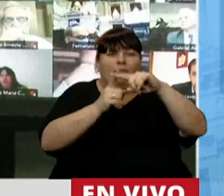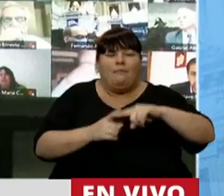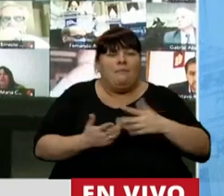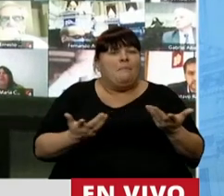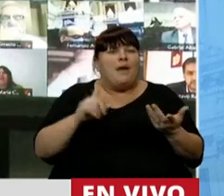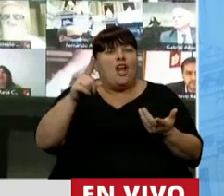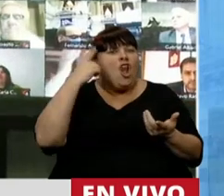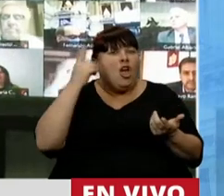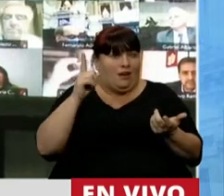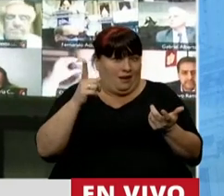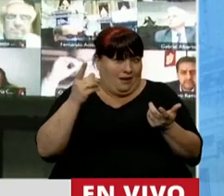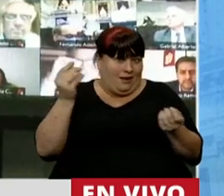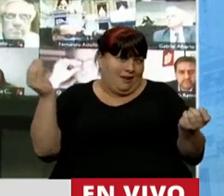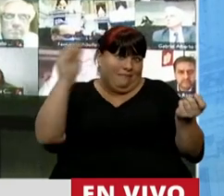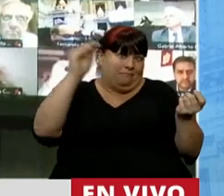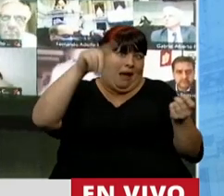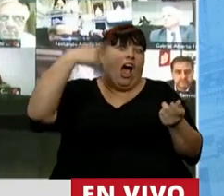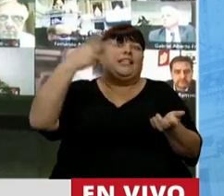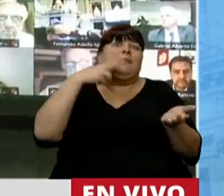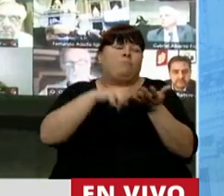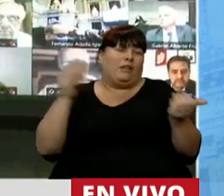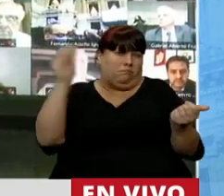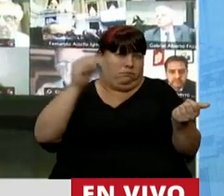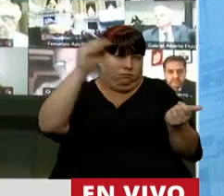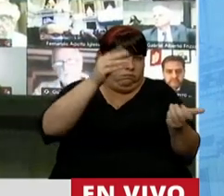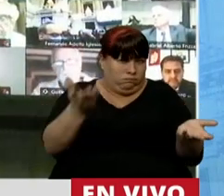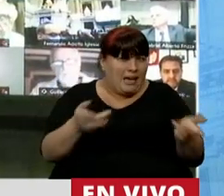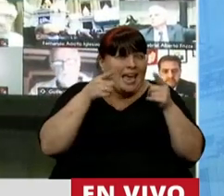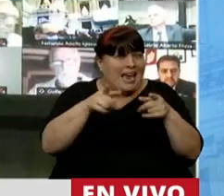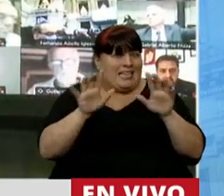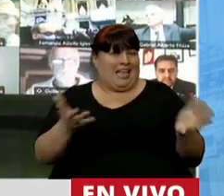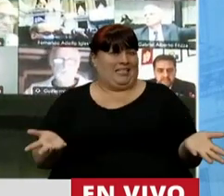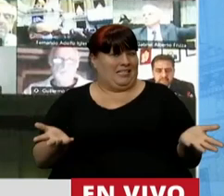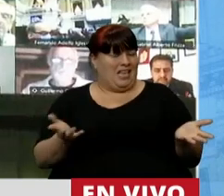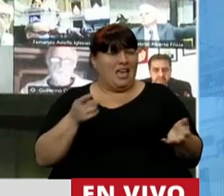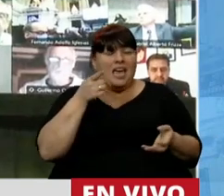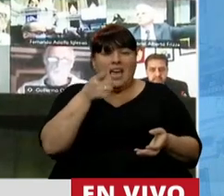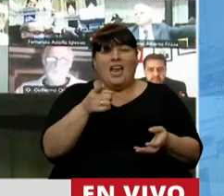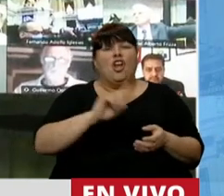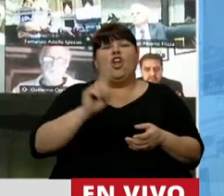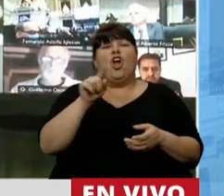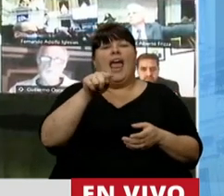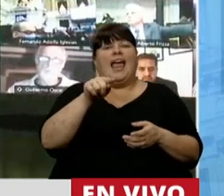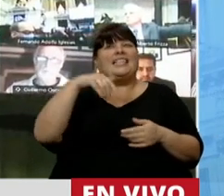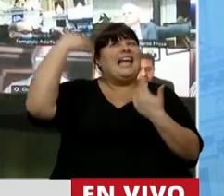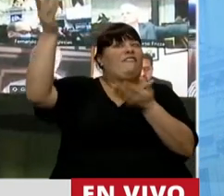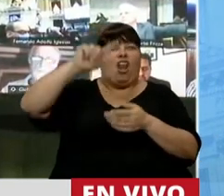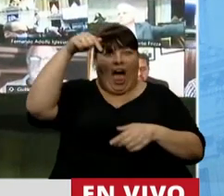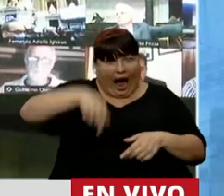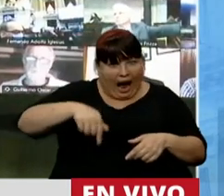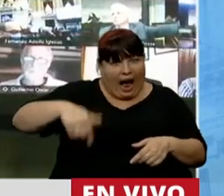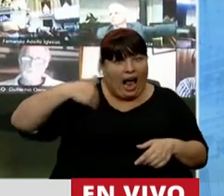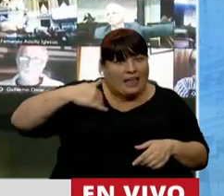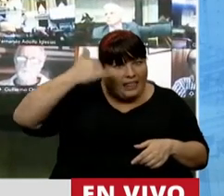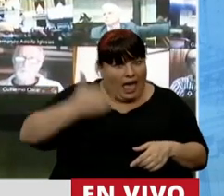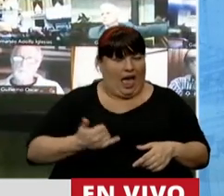y no cuentan lo que le cargan los otros impuestos. De eso se trata. De eso no están en el exterior. Están acá.